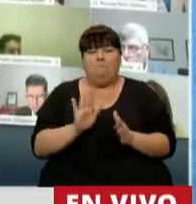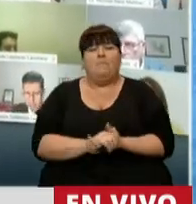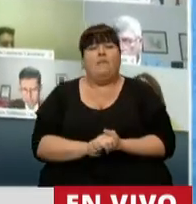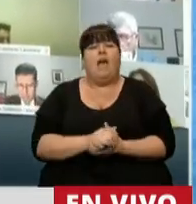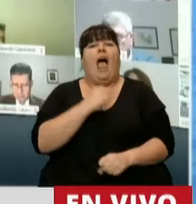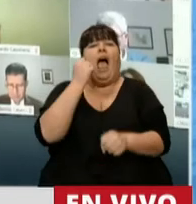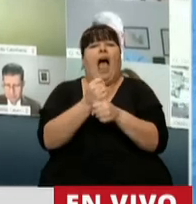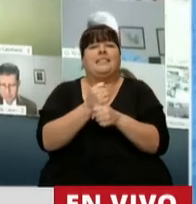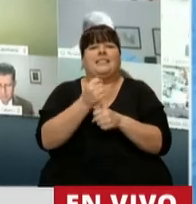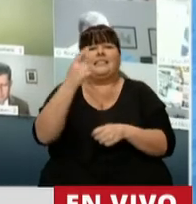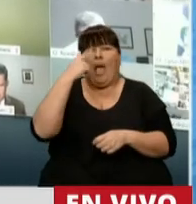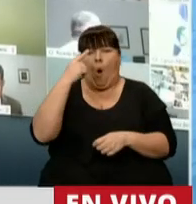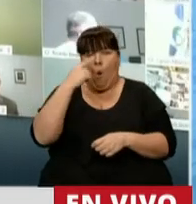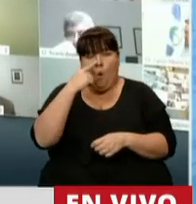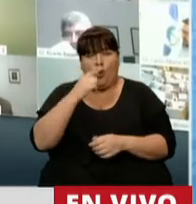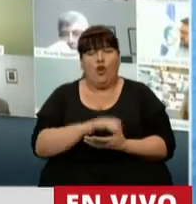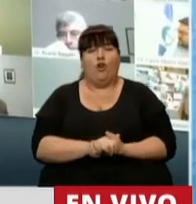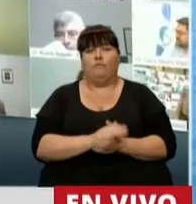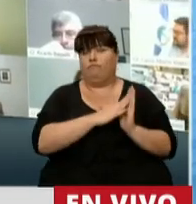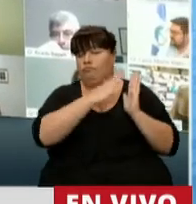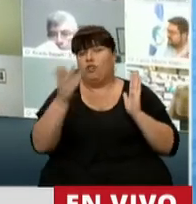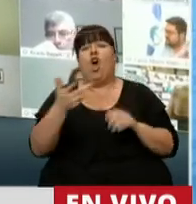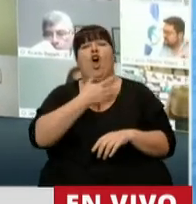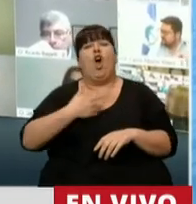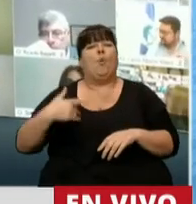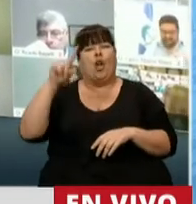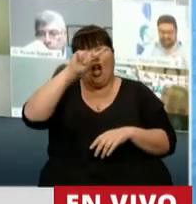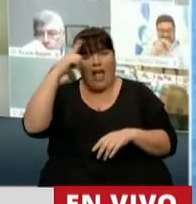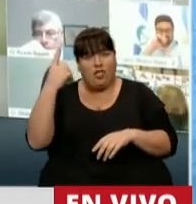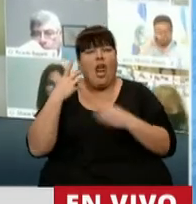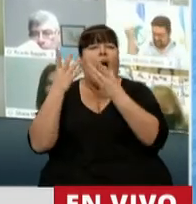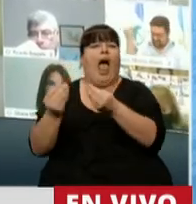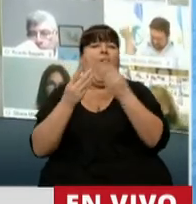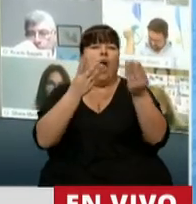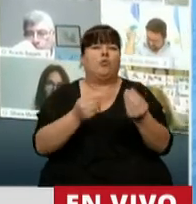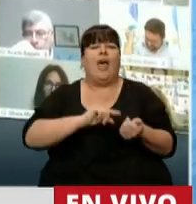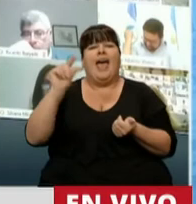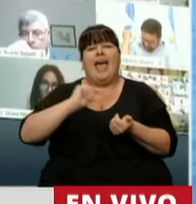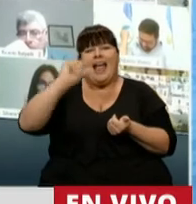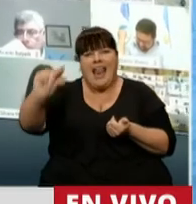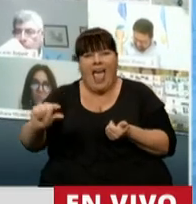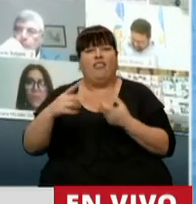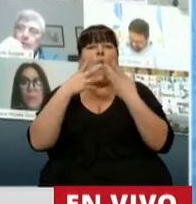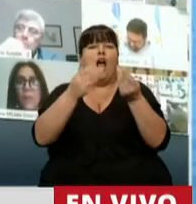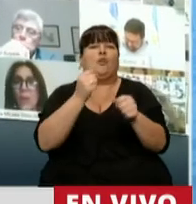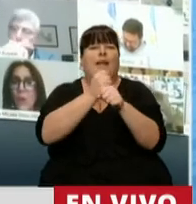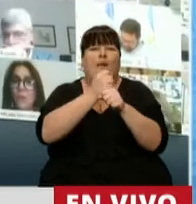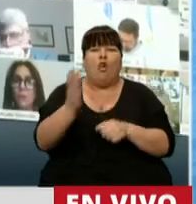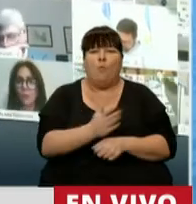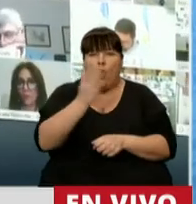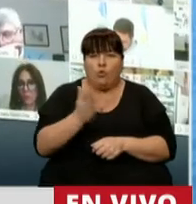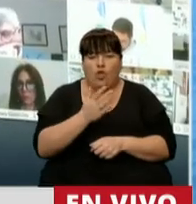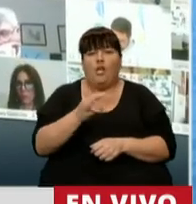hasta el mes de junio, Presidente, el Gobierno Nacional asistió entre crédito y asistencia de trabajo en la producción